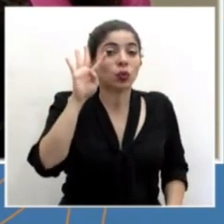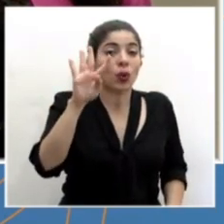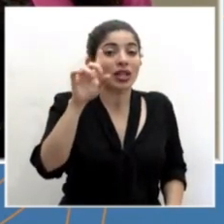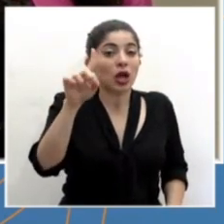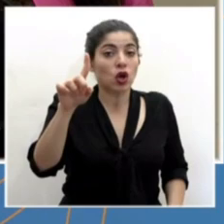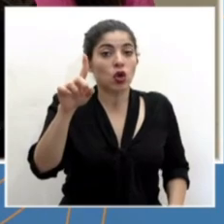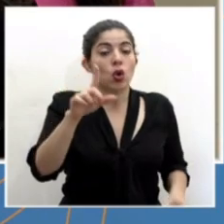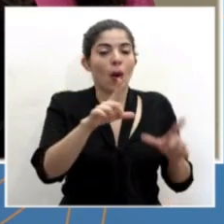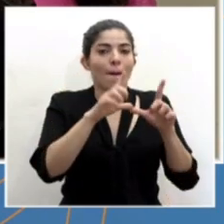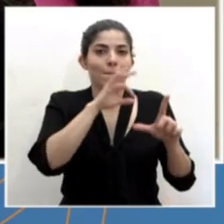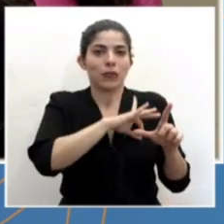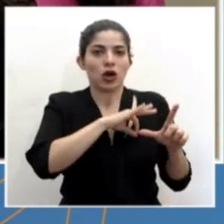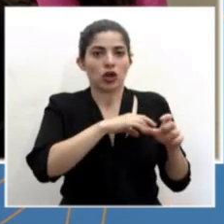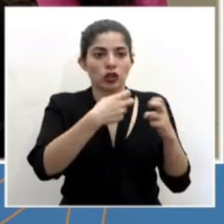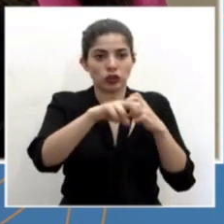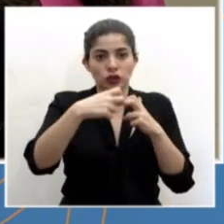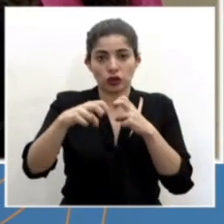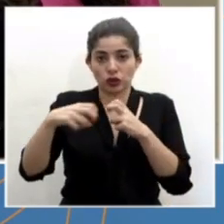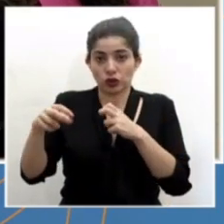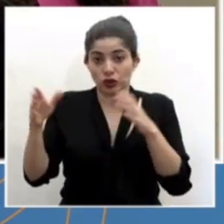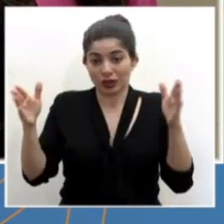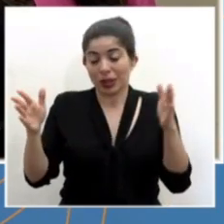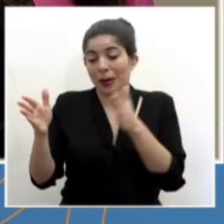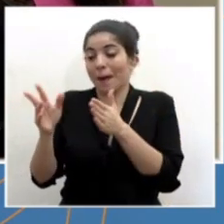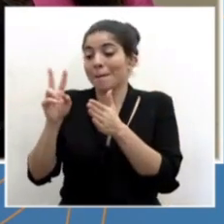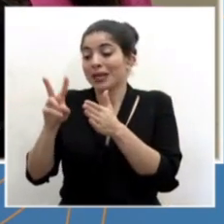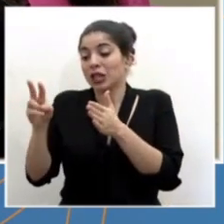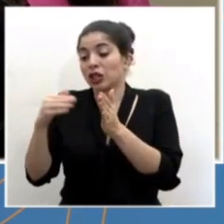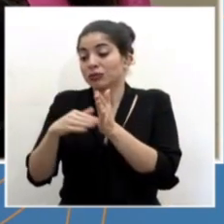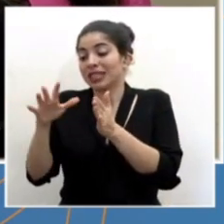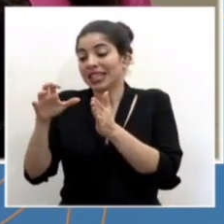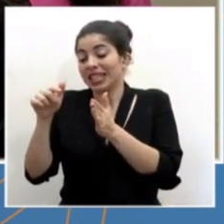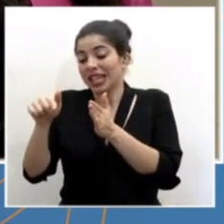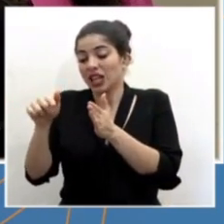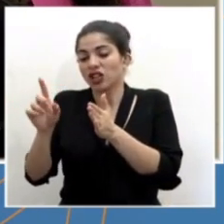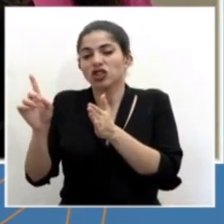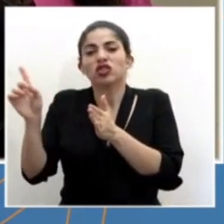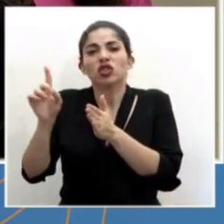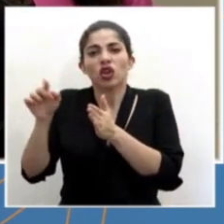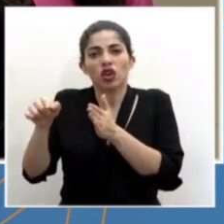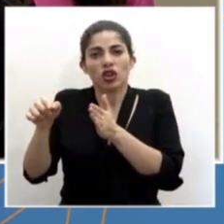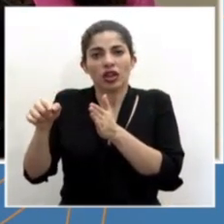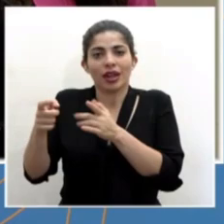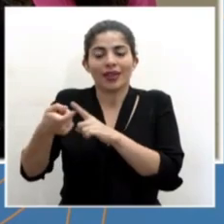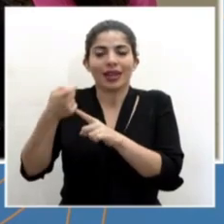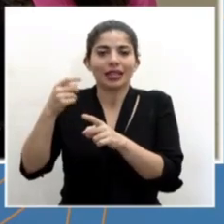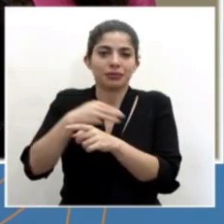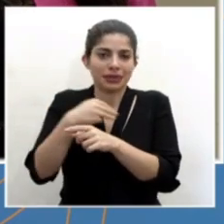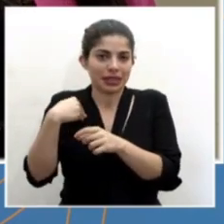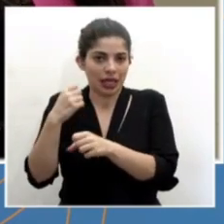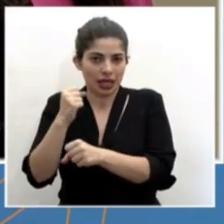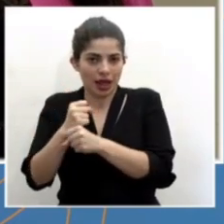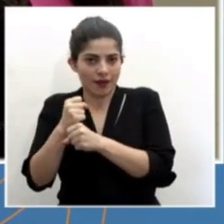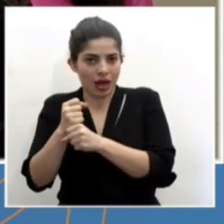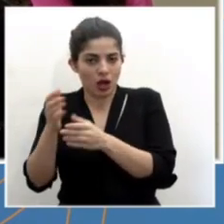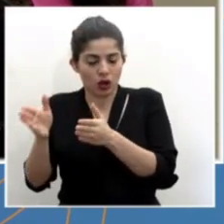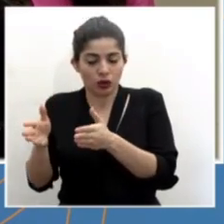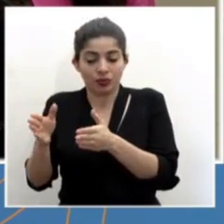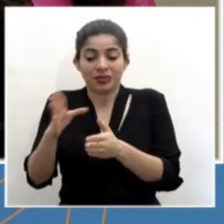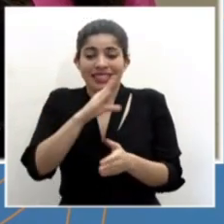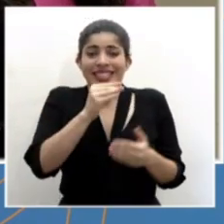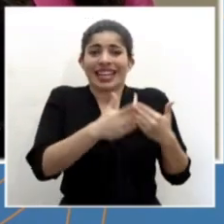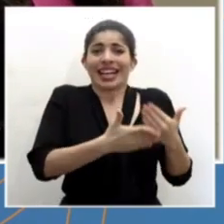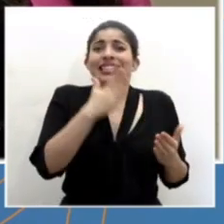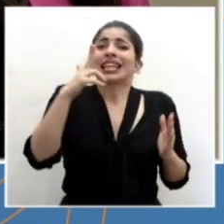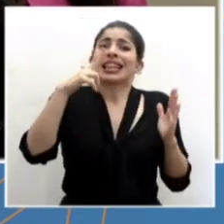bonos, de los cuales 22 mil 500 fueron canalizados por el Ministerio de Trabajo y cerca